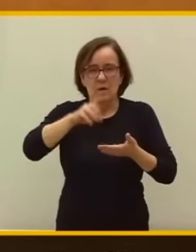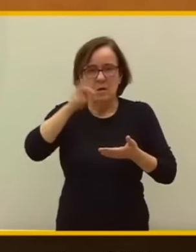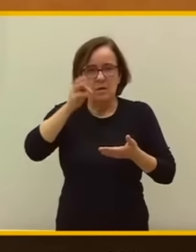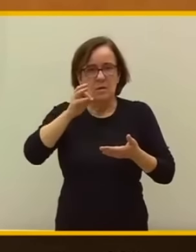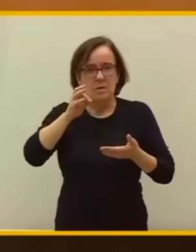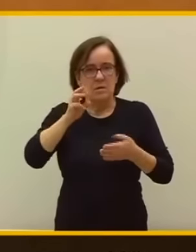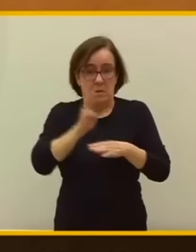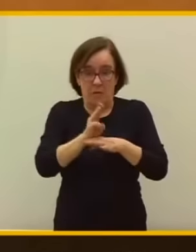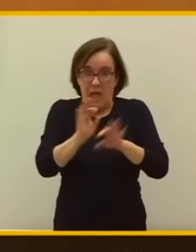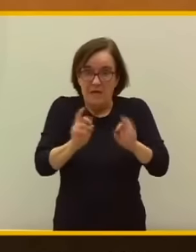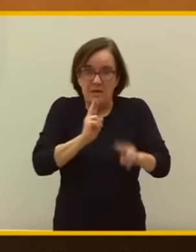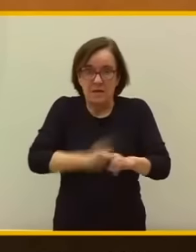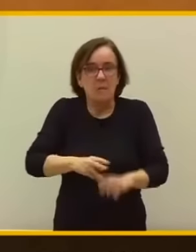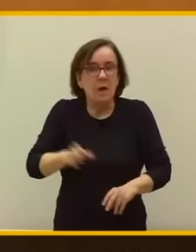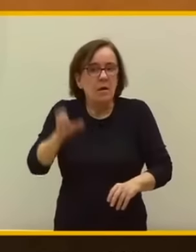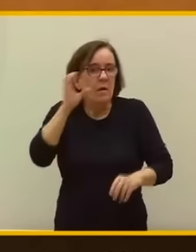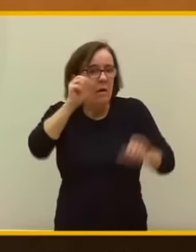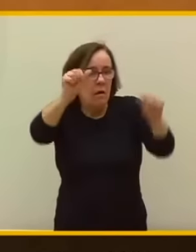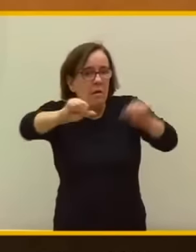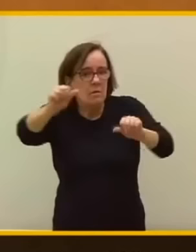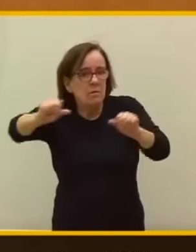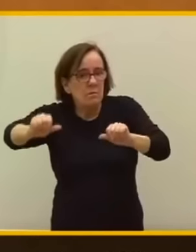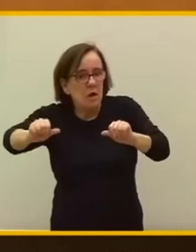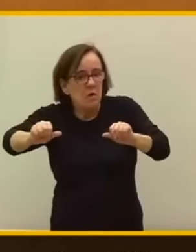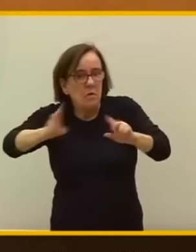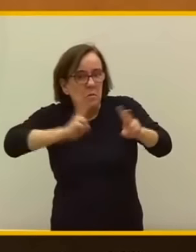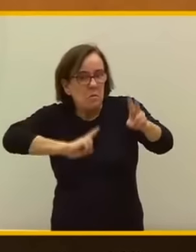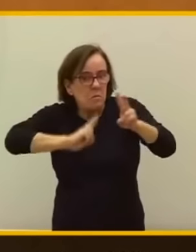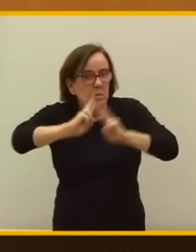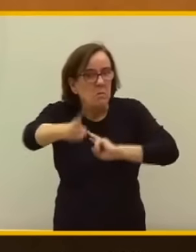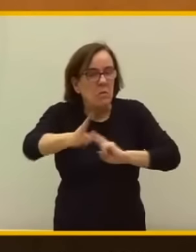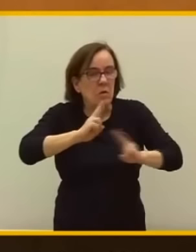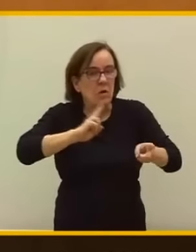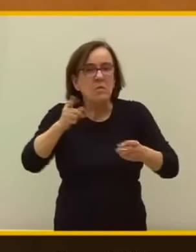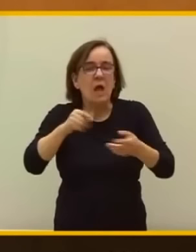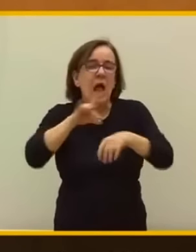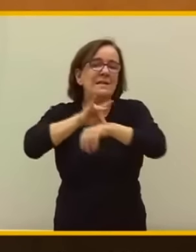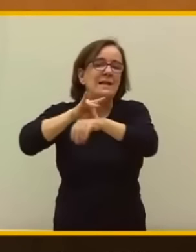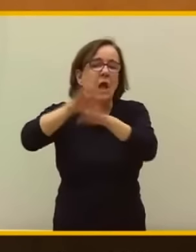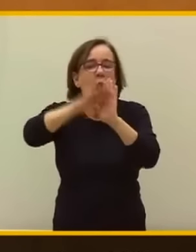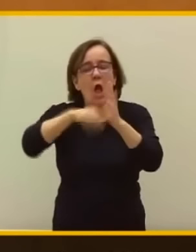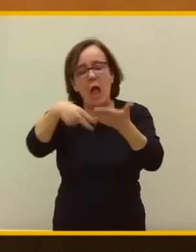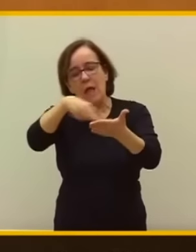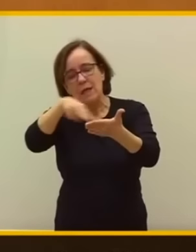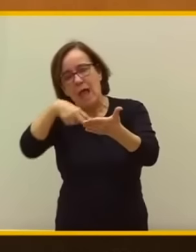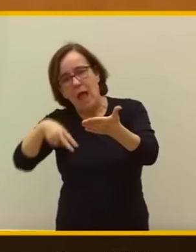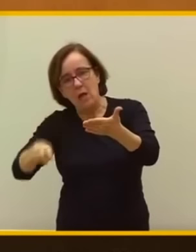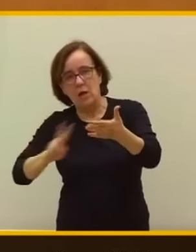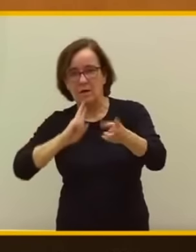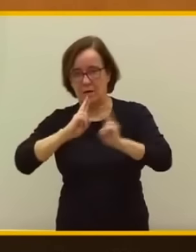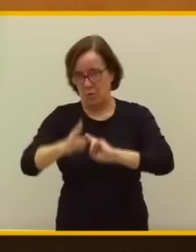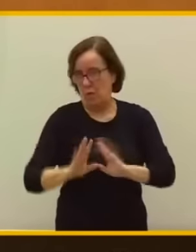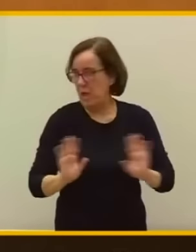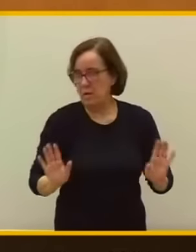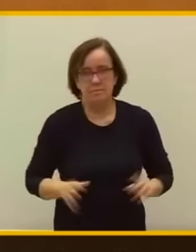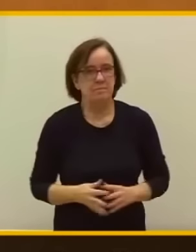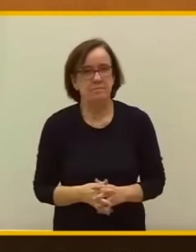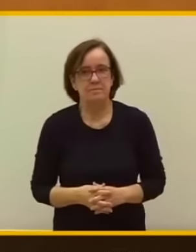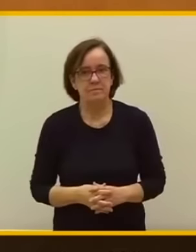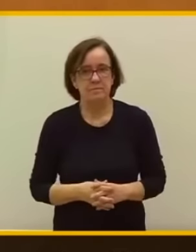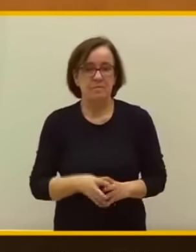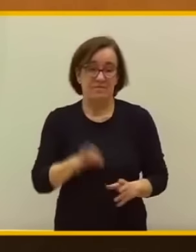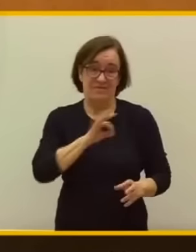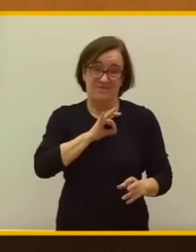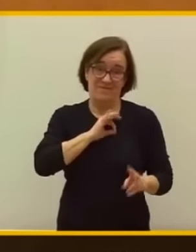parlamentarismo va de eso, de escucharnos, y sobre todo la réplica, pues no venir con un guión y leerlo, sino que responder. La señora